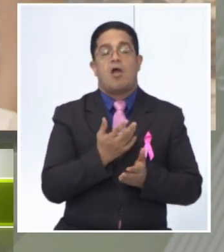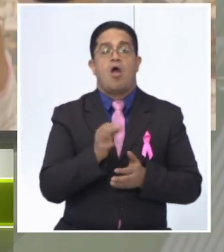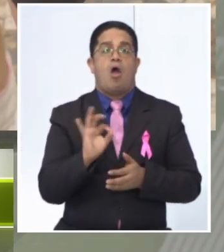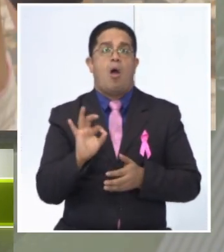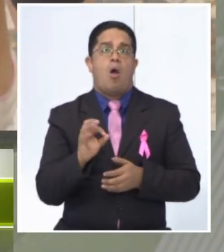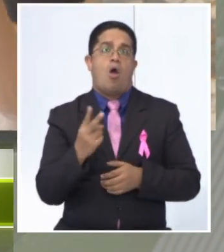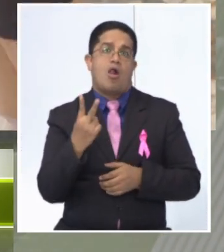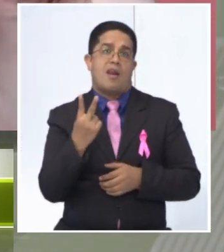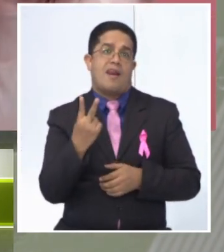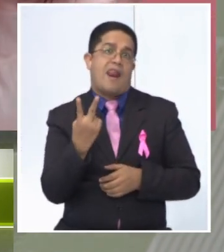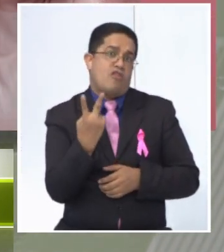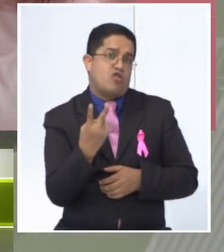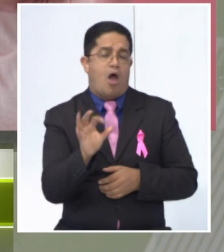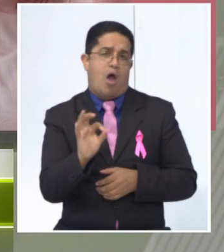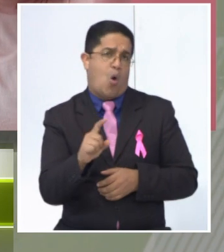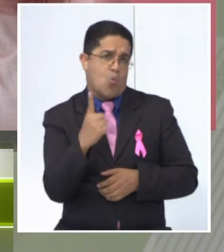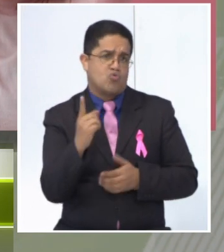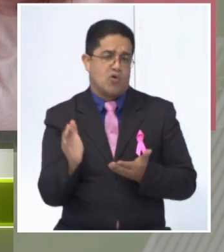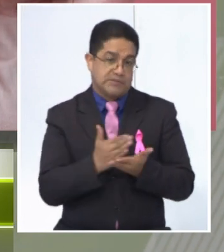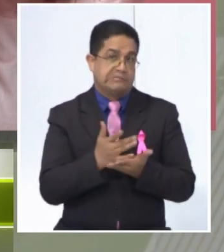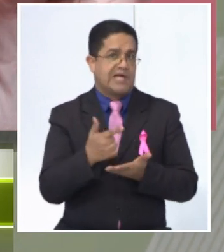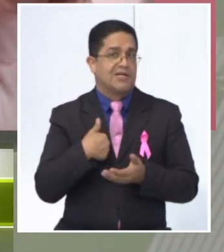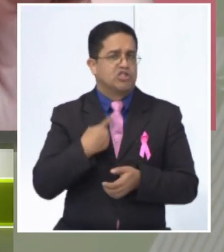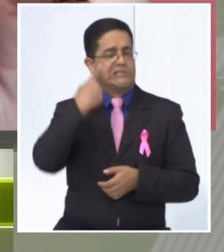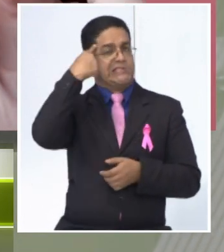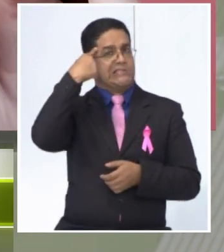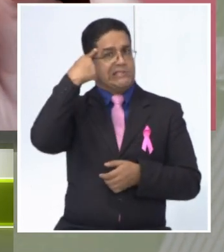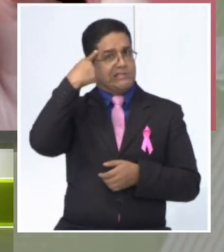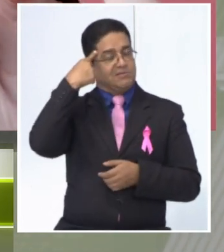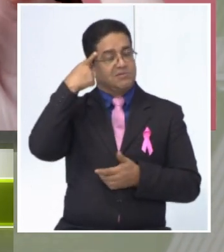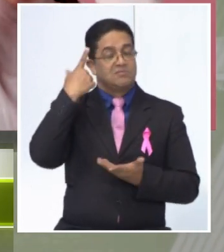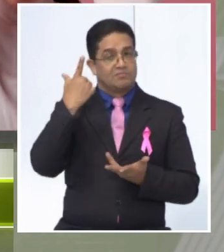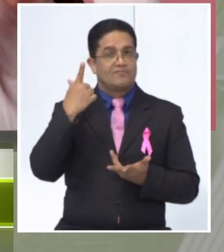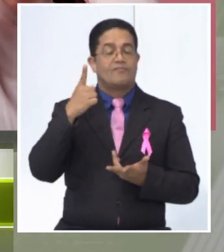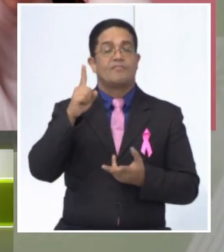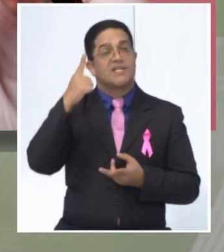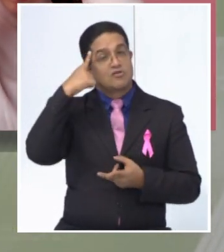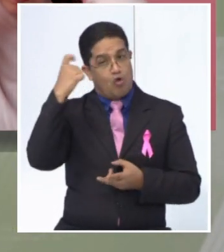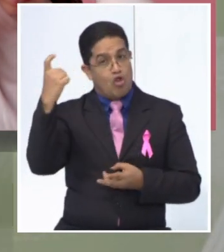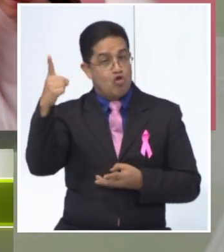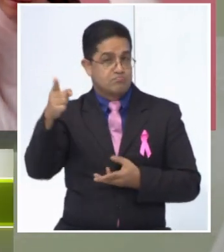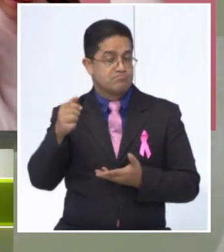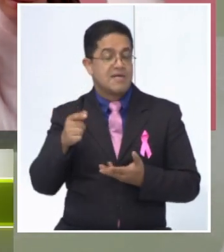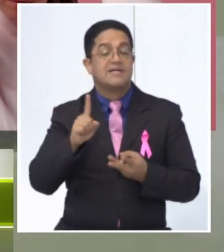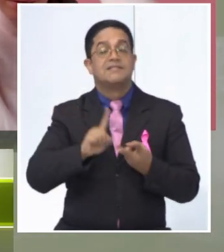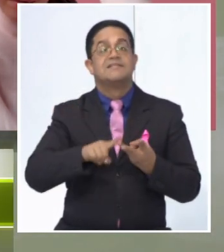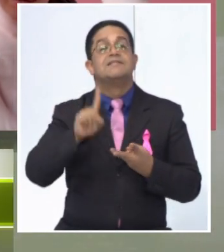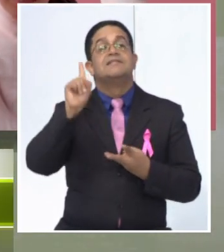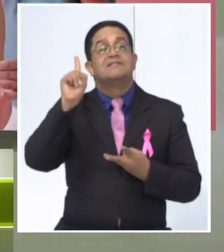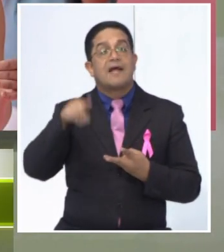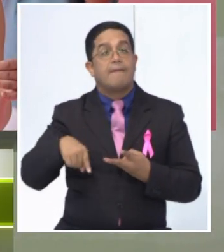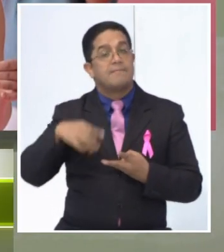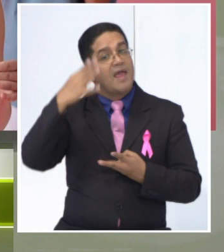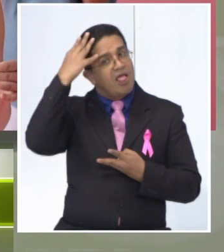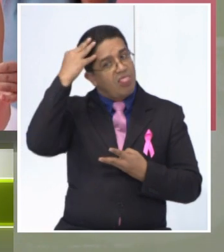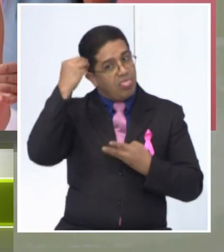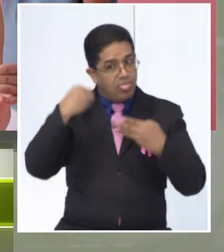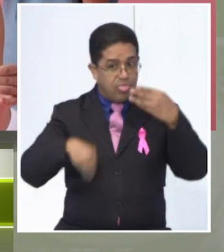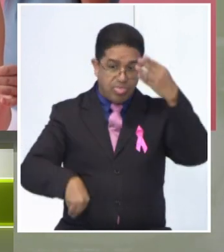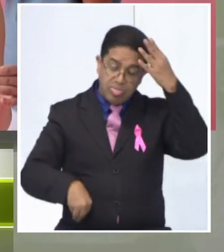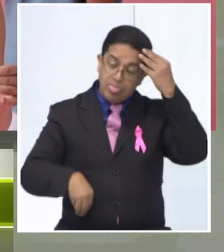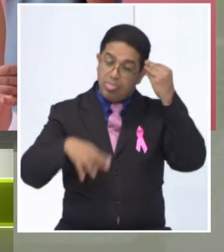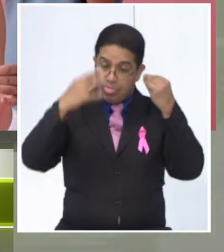y esto obviamente tiene un impacto psicológico muy importante y también la pérdida del cabello, cual también